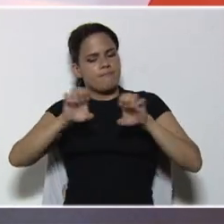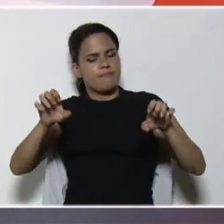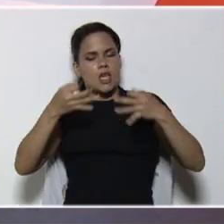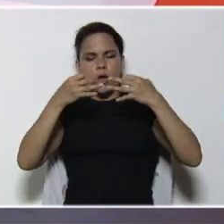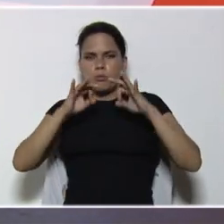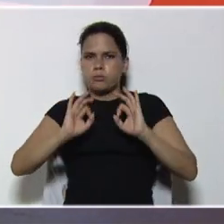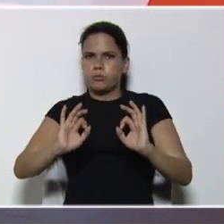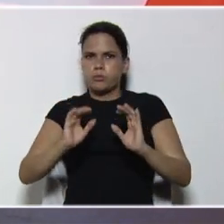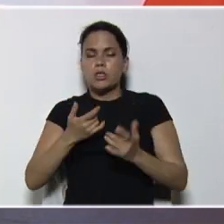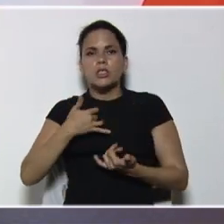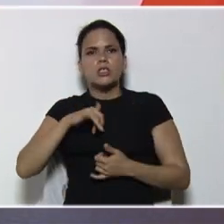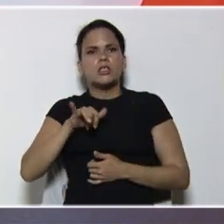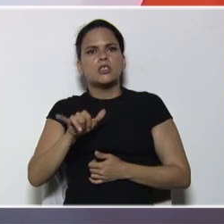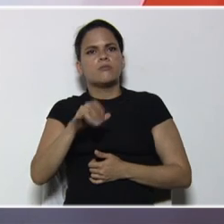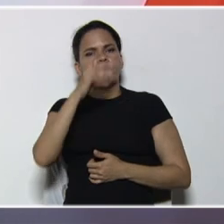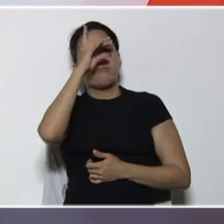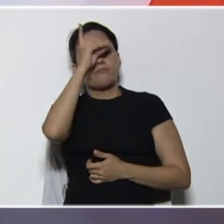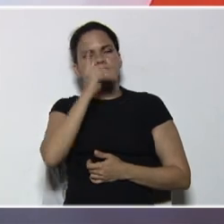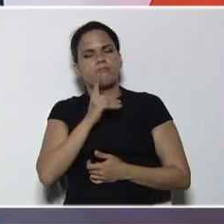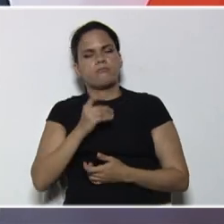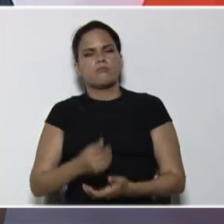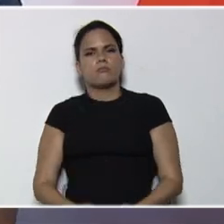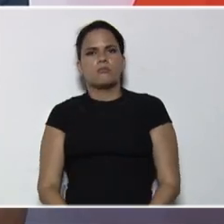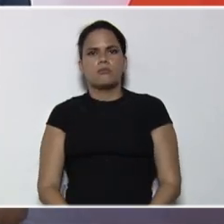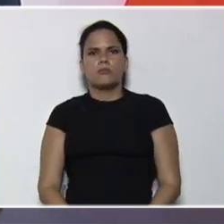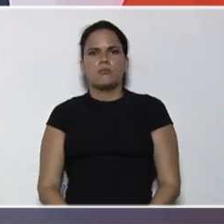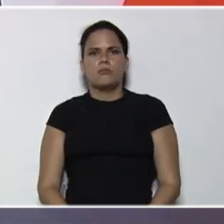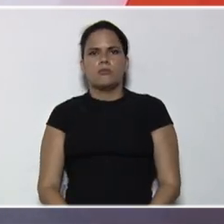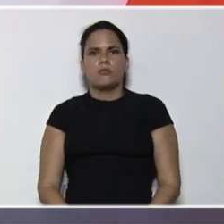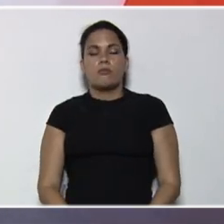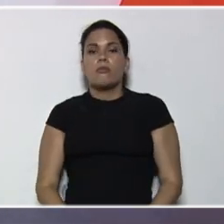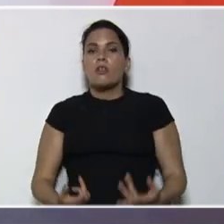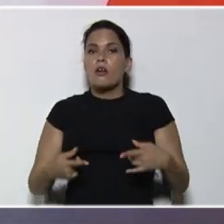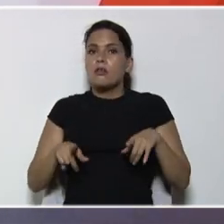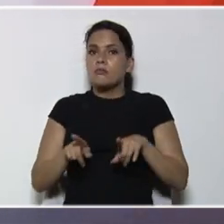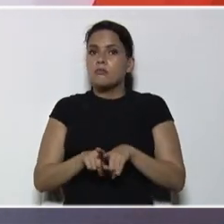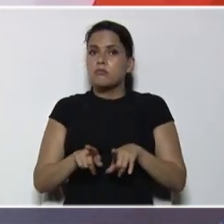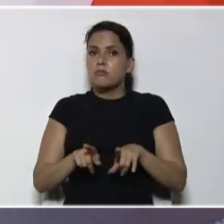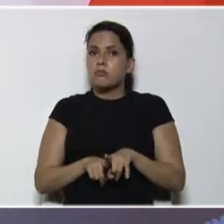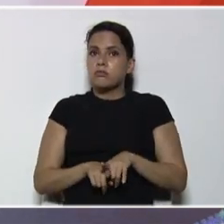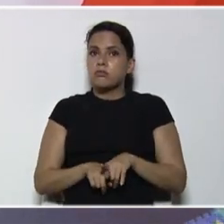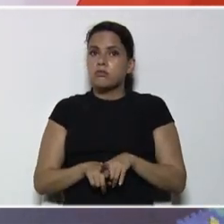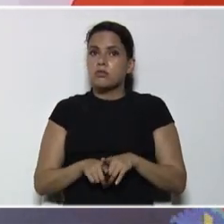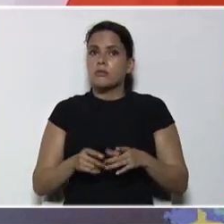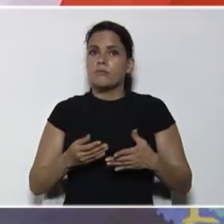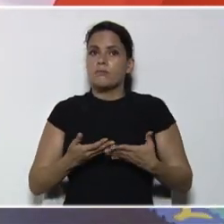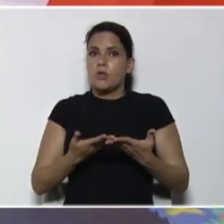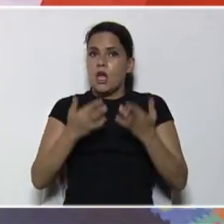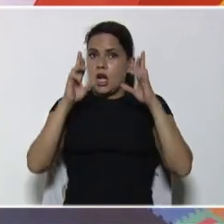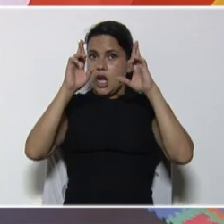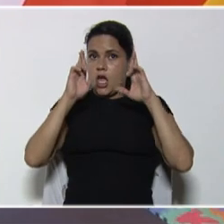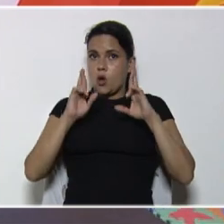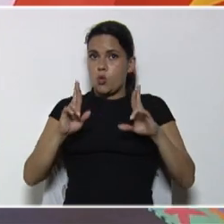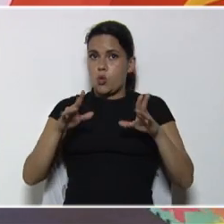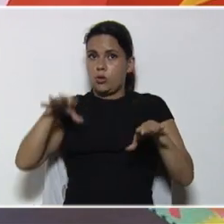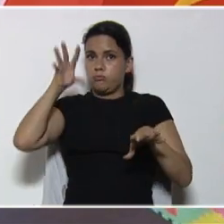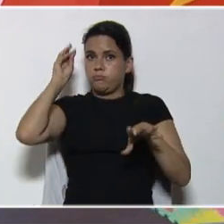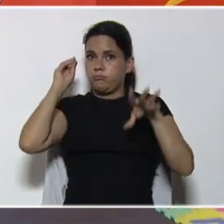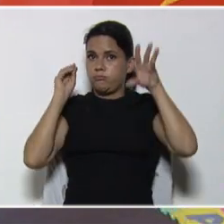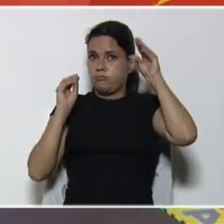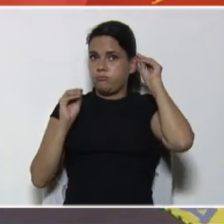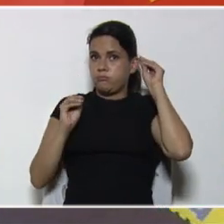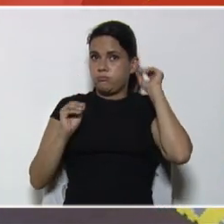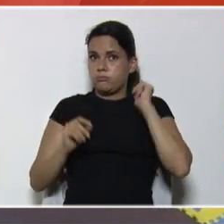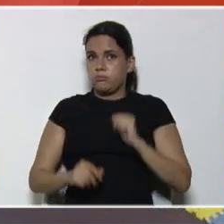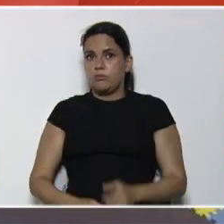especiales y o discapacidad. También proveeremos algunos recursos para el aprendizaje